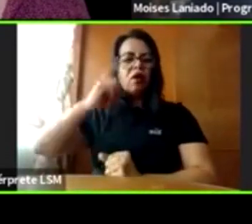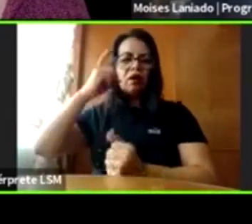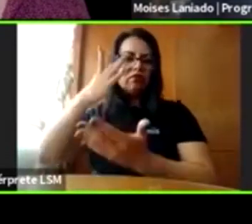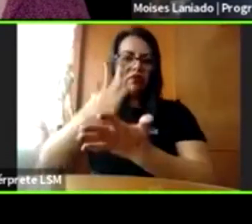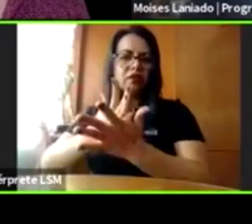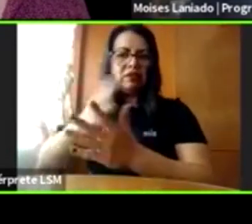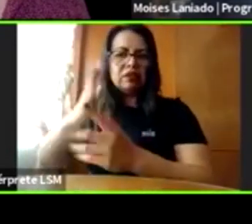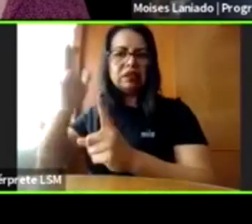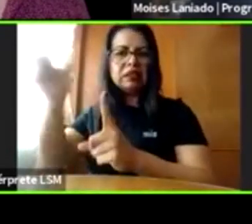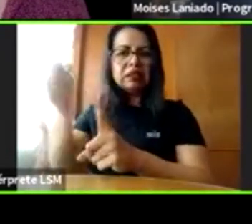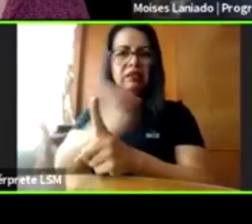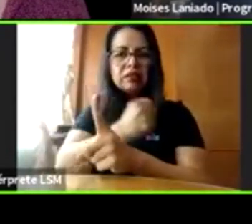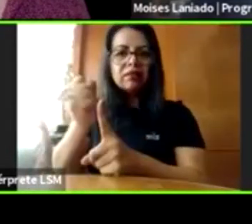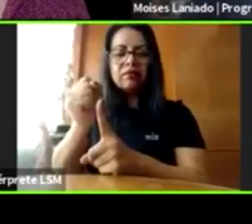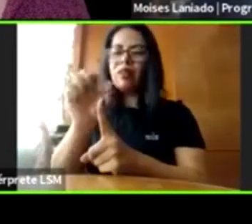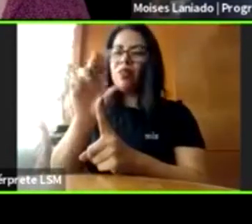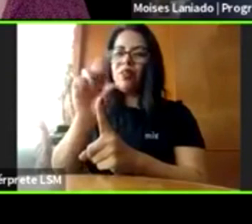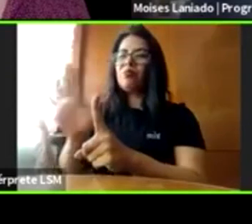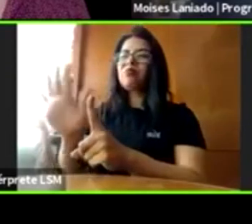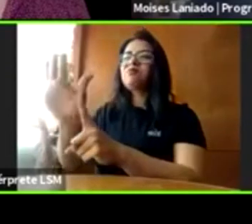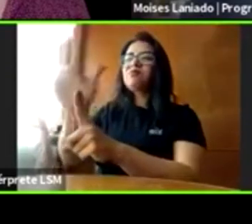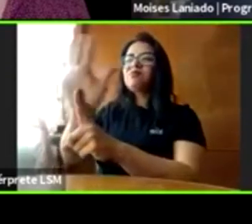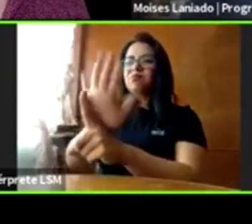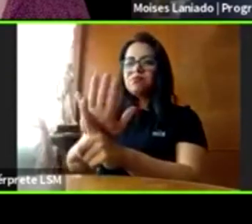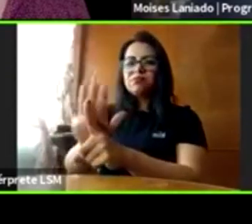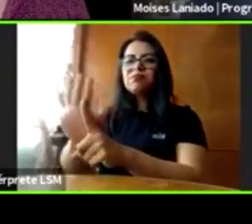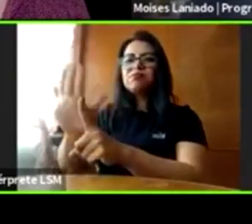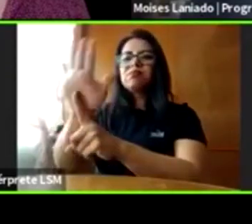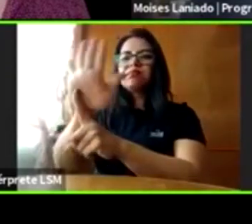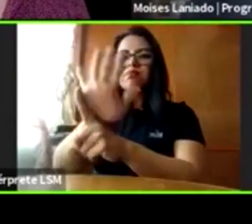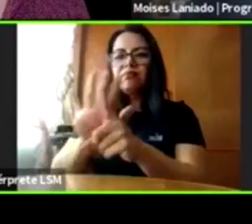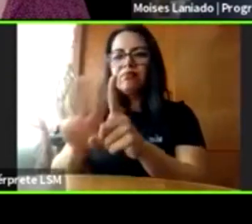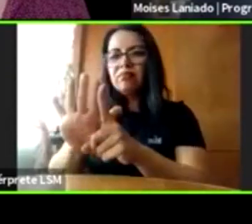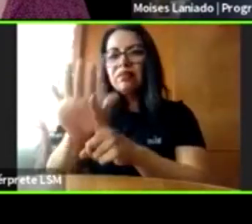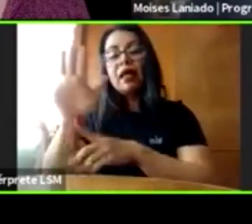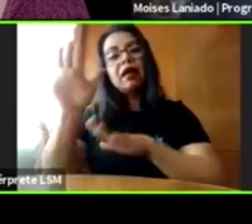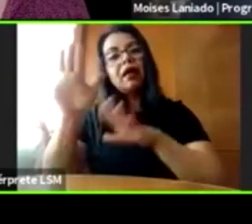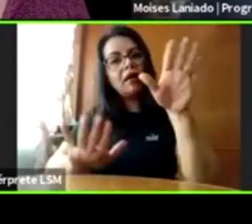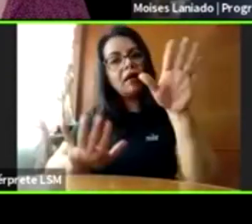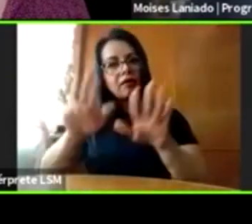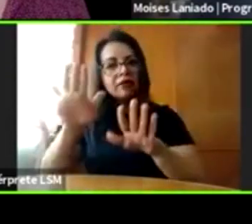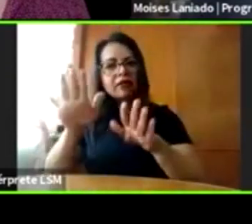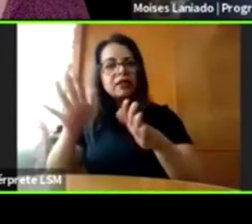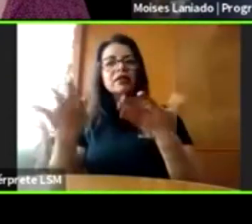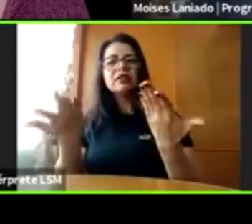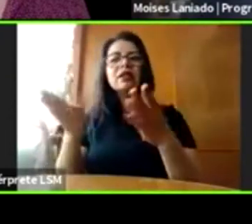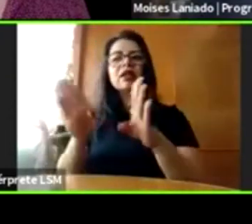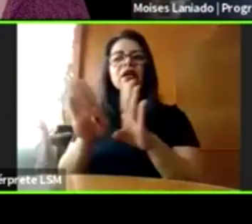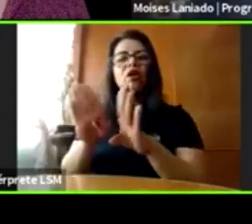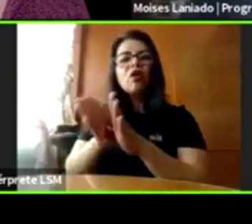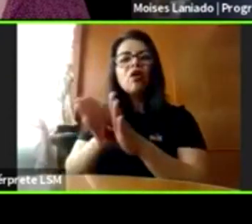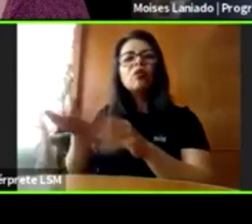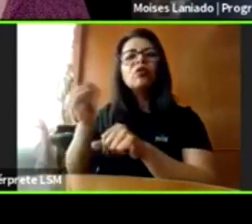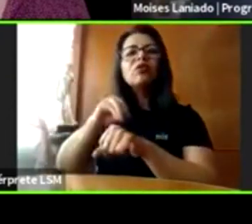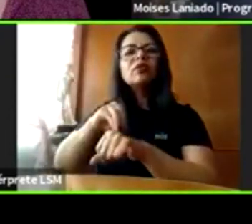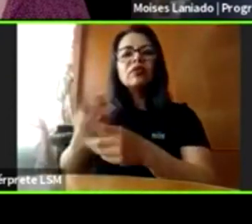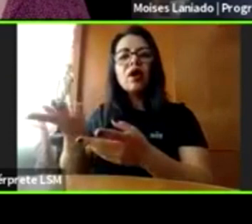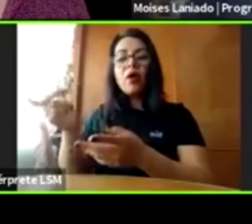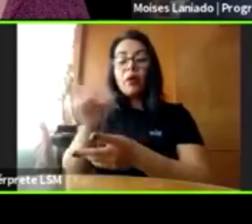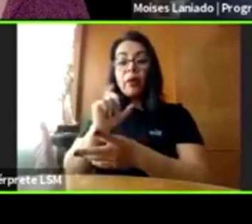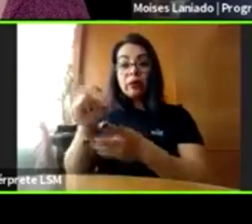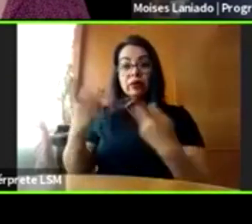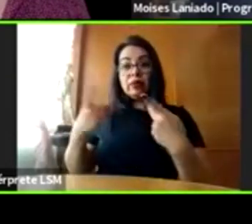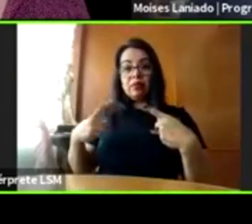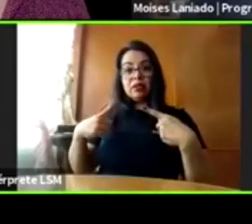hay mucha seducción y en muchas ocasiones el comportamiento es con una persona cercana al